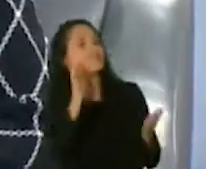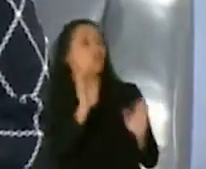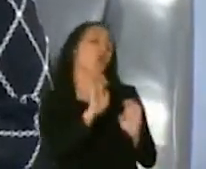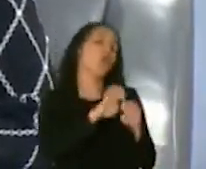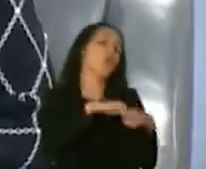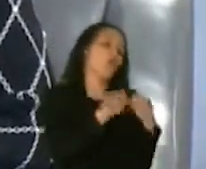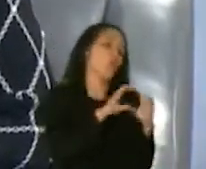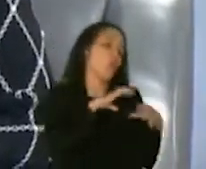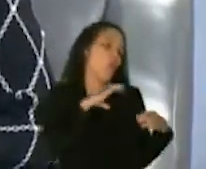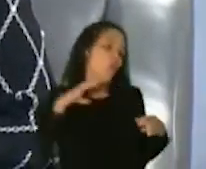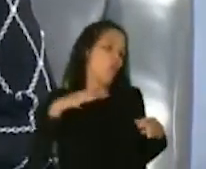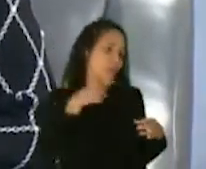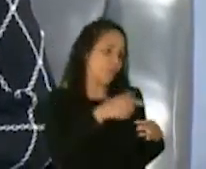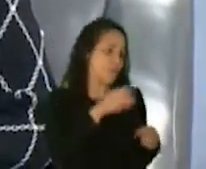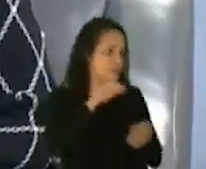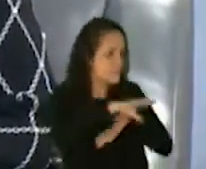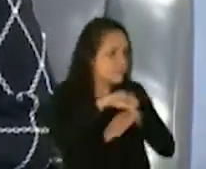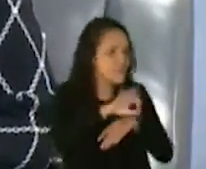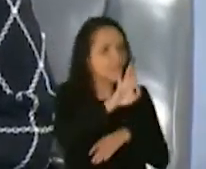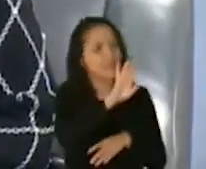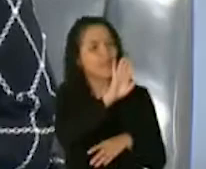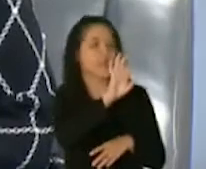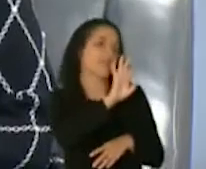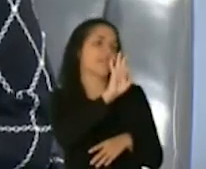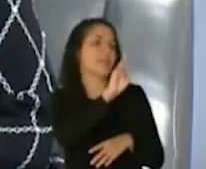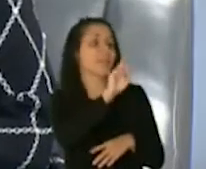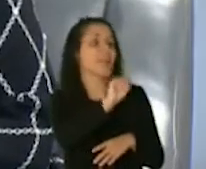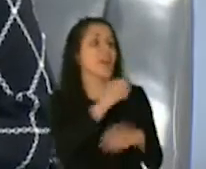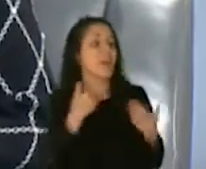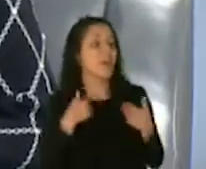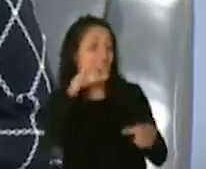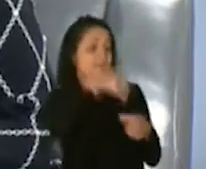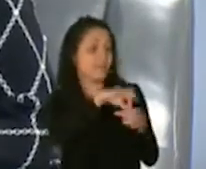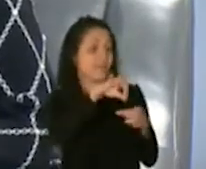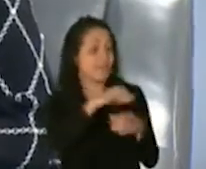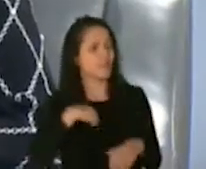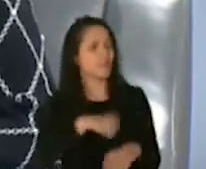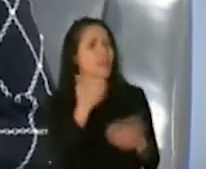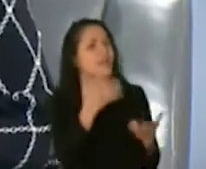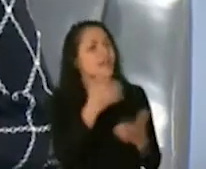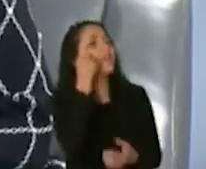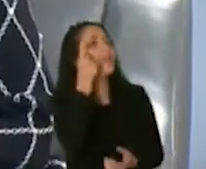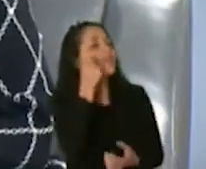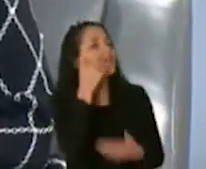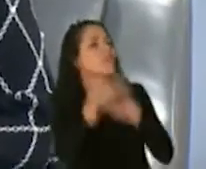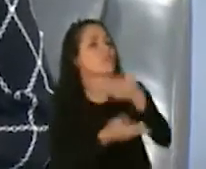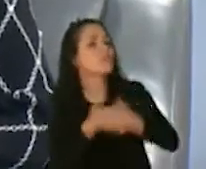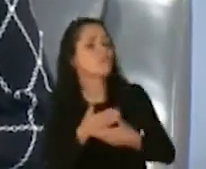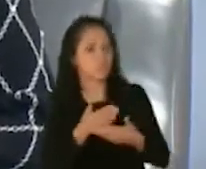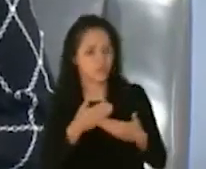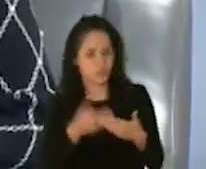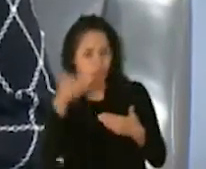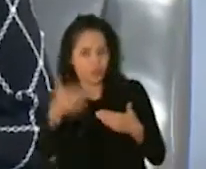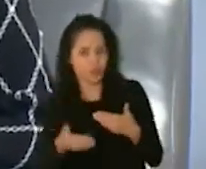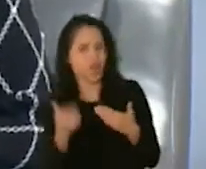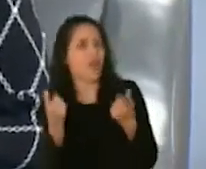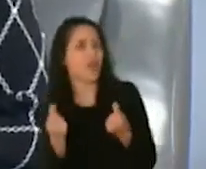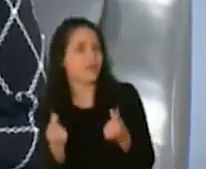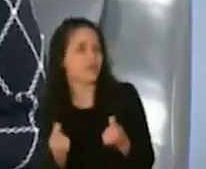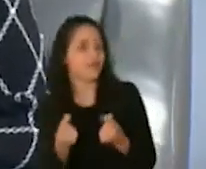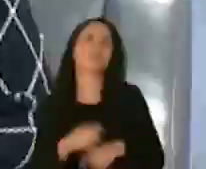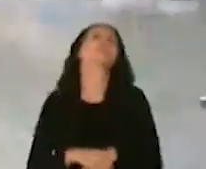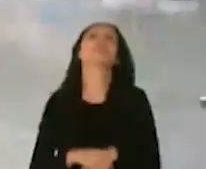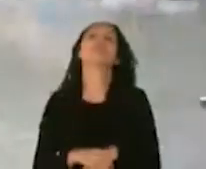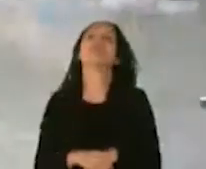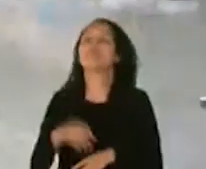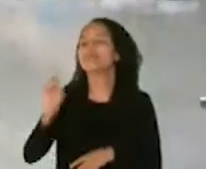comité que asesora a la FDA, y hubo una votación. Y quisiéramos entender un poco más el proceso, qué próximo nos continúa, qué es lo próximo que